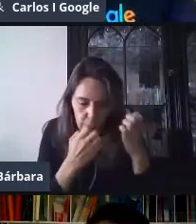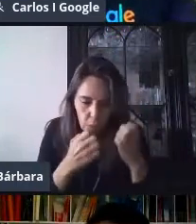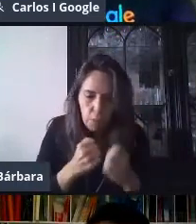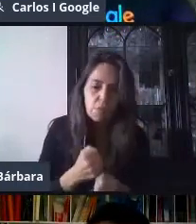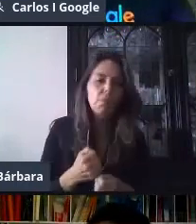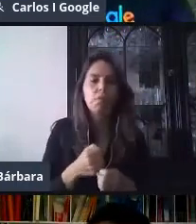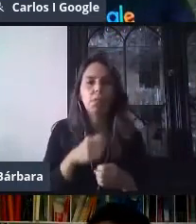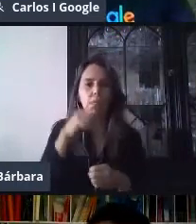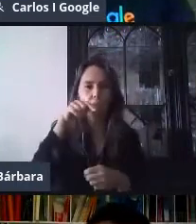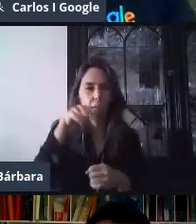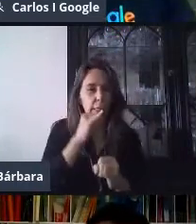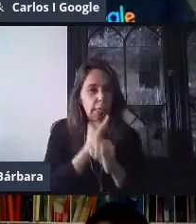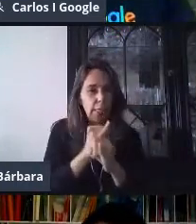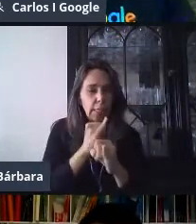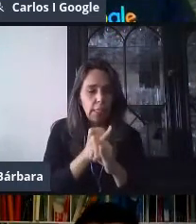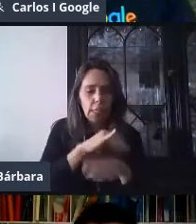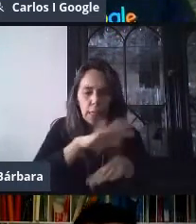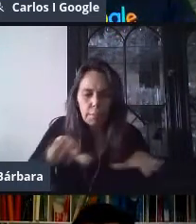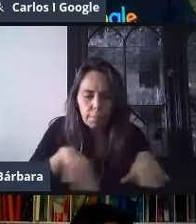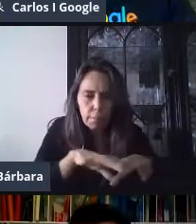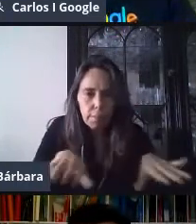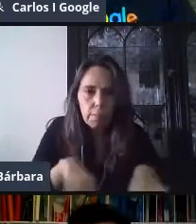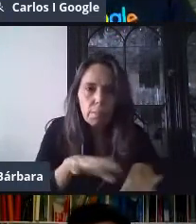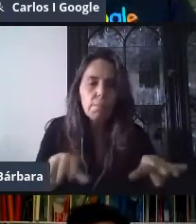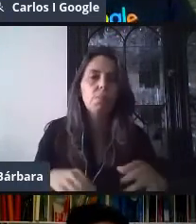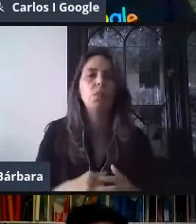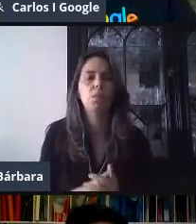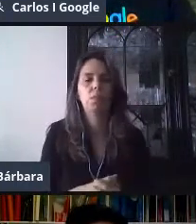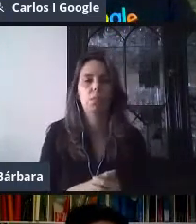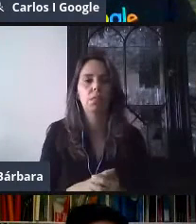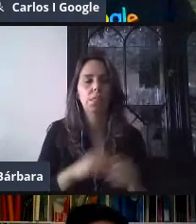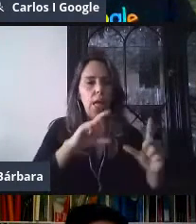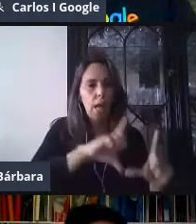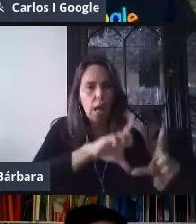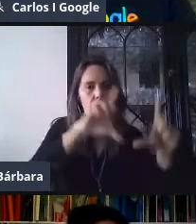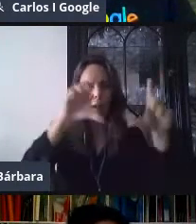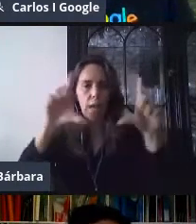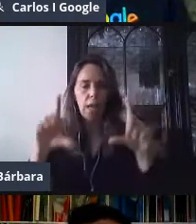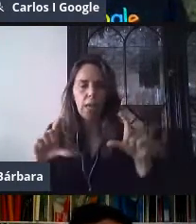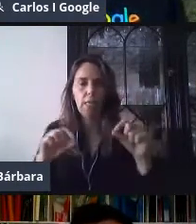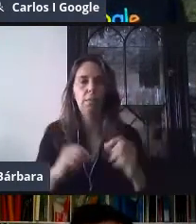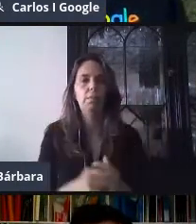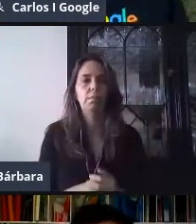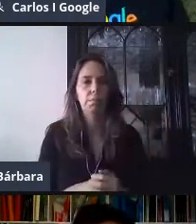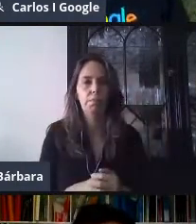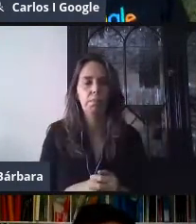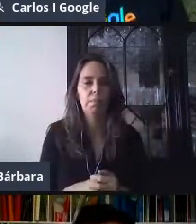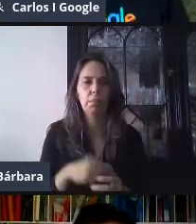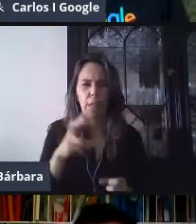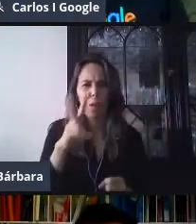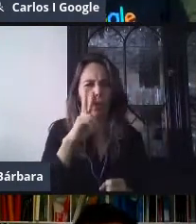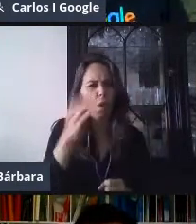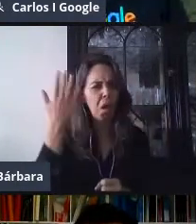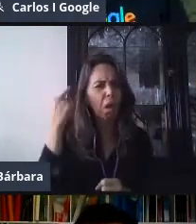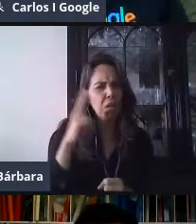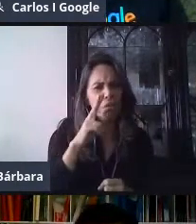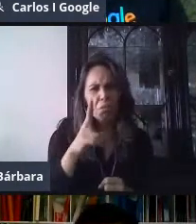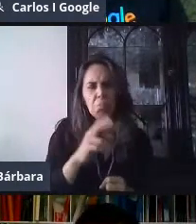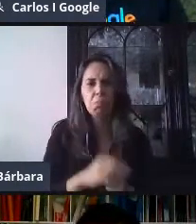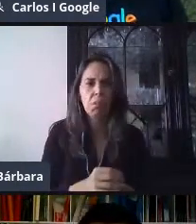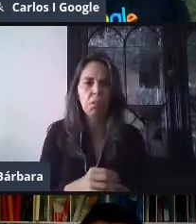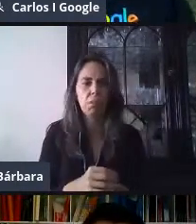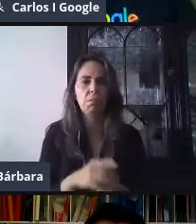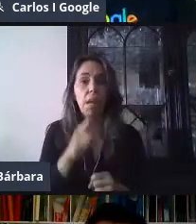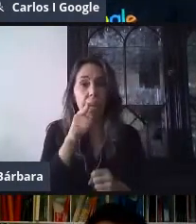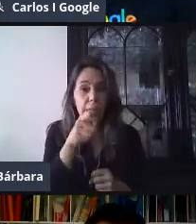antes de pasar a las características, voy a pasar a esta siguiente diapositiva, la cual seguramente se le va hacer muy familiar. Esta diapositiva